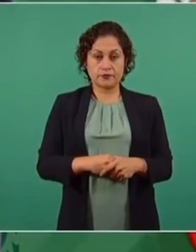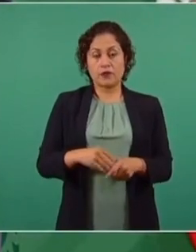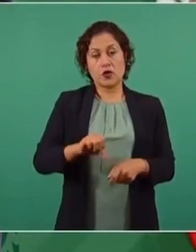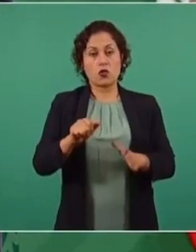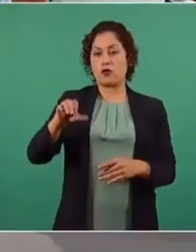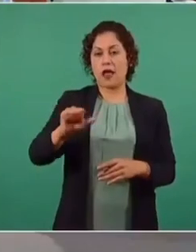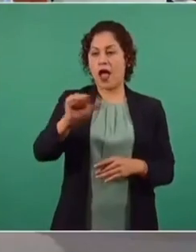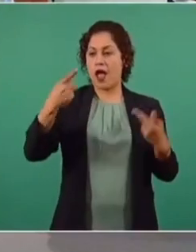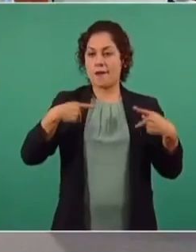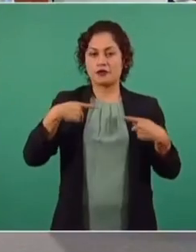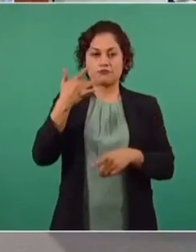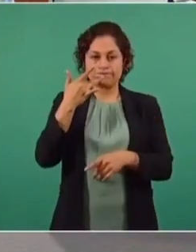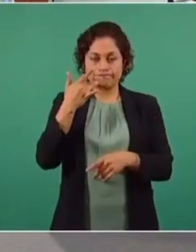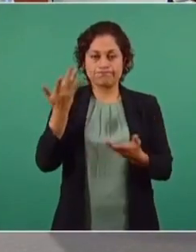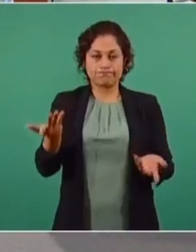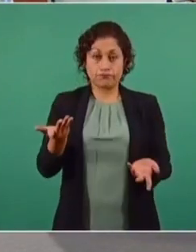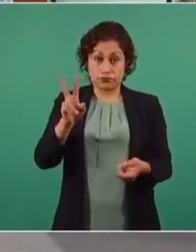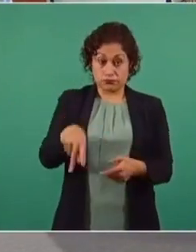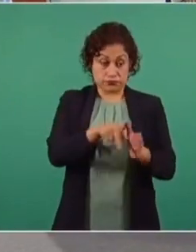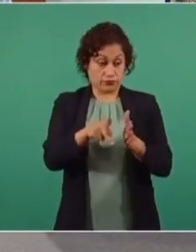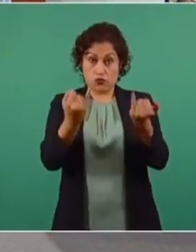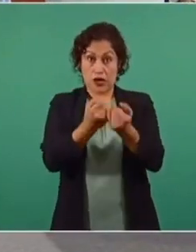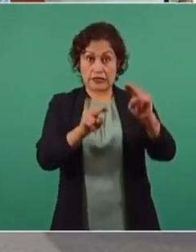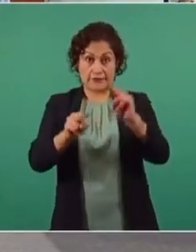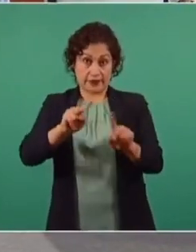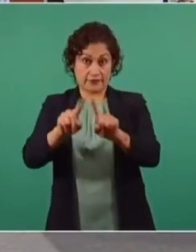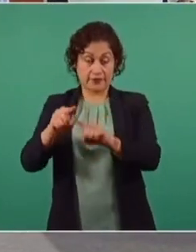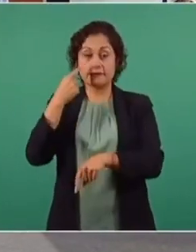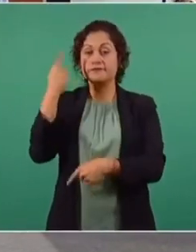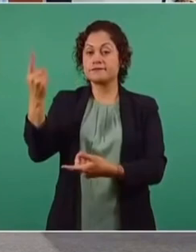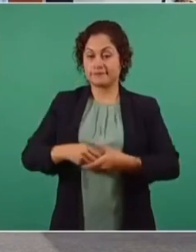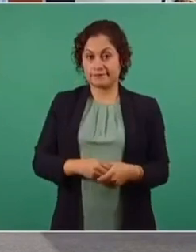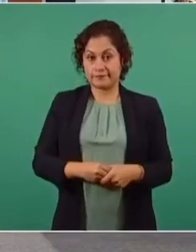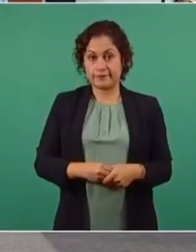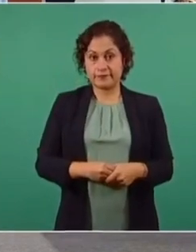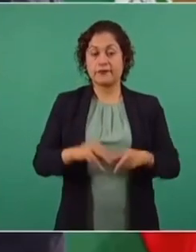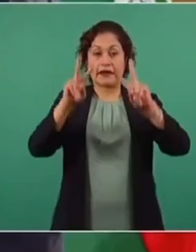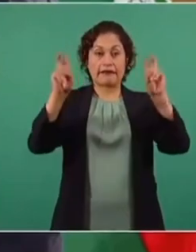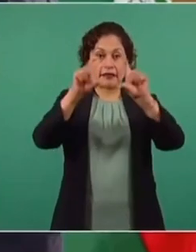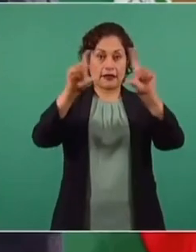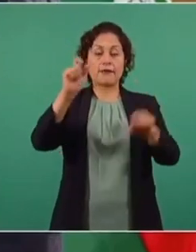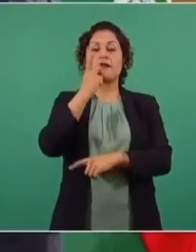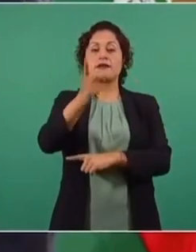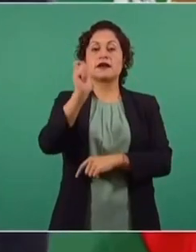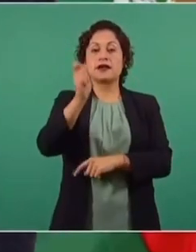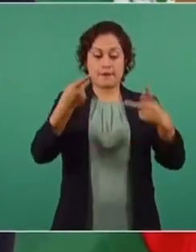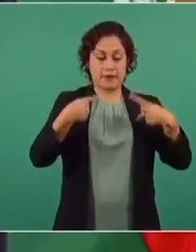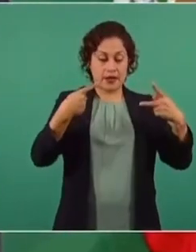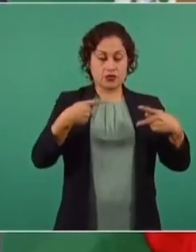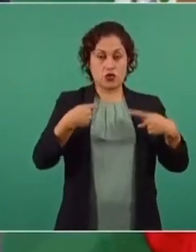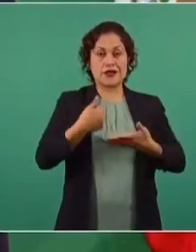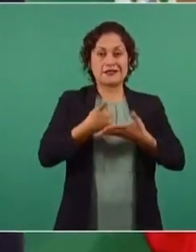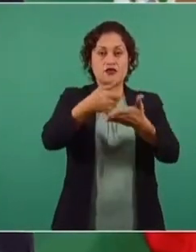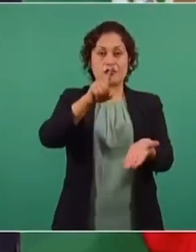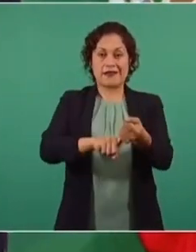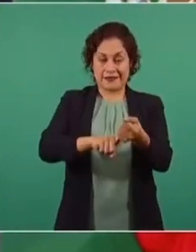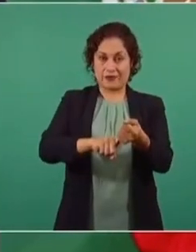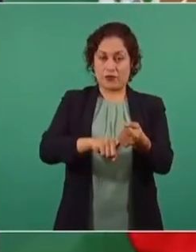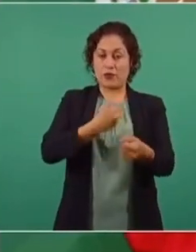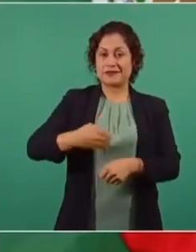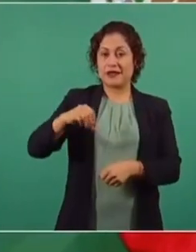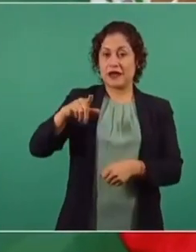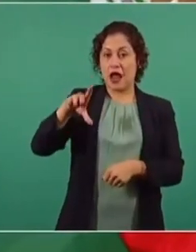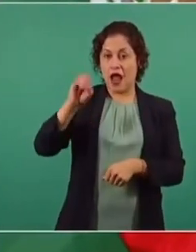reforma es para fifís, o sea que hay sus nivelitos también. Pero miren, pasan de ayudantes de AMLO a estar en puestos de alto nivel, como si eso fuese